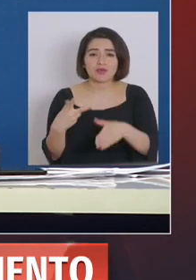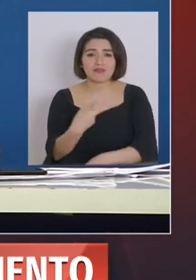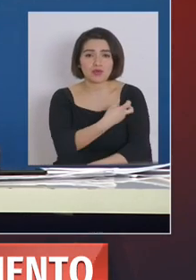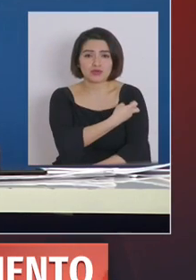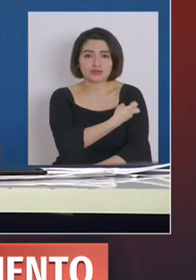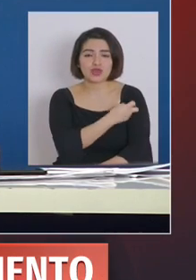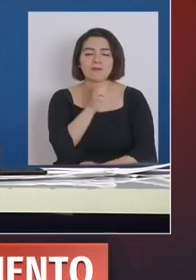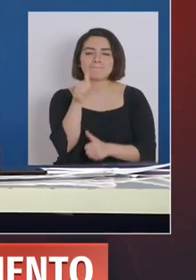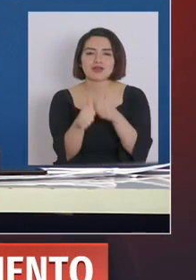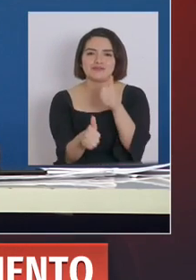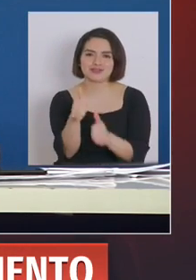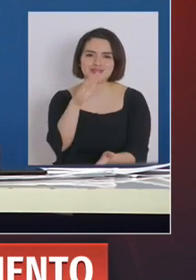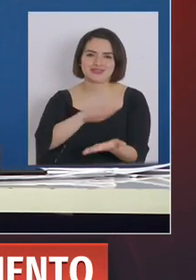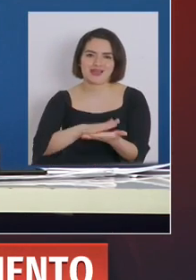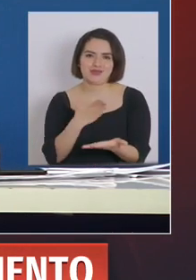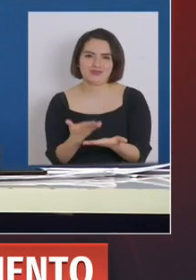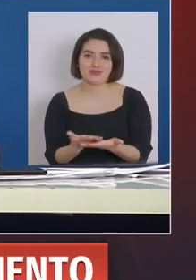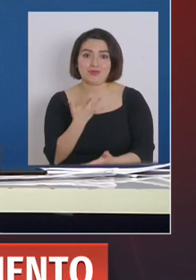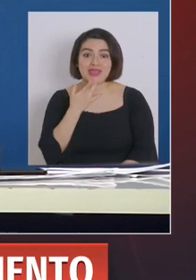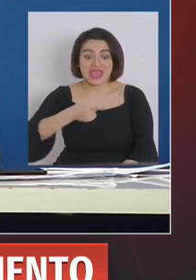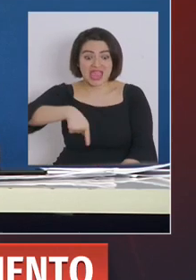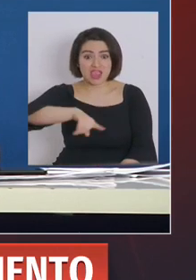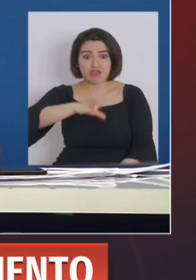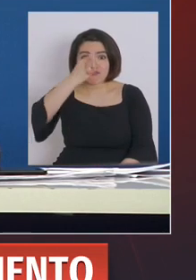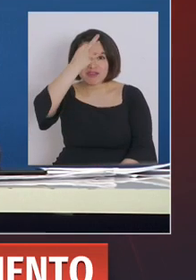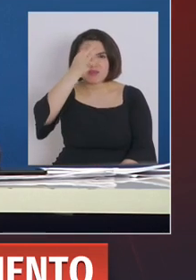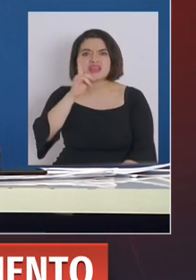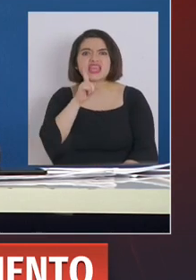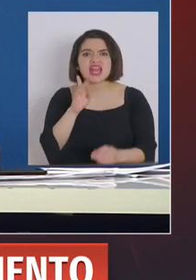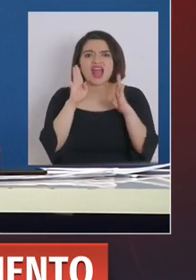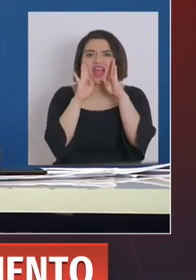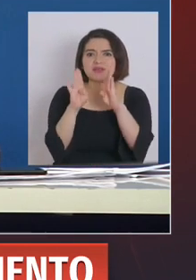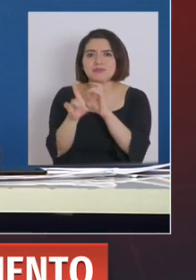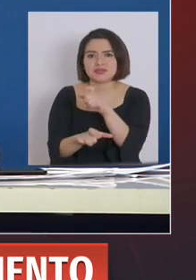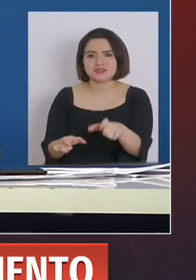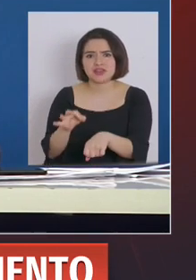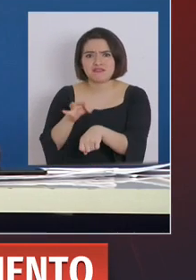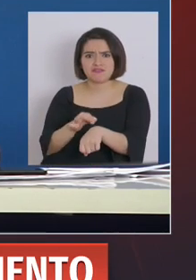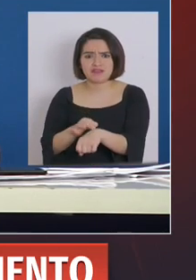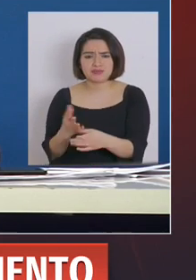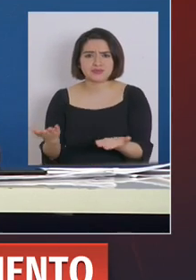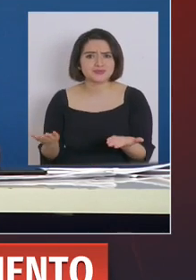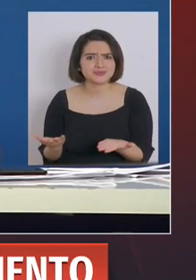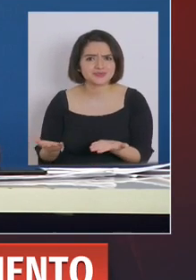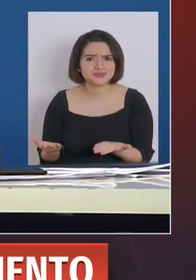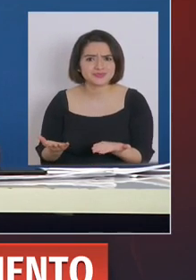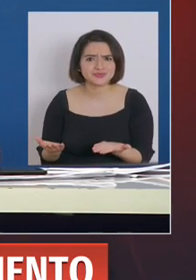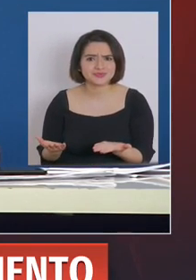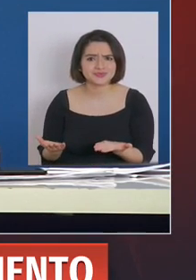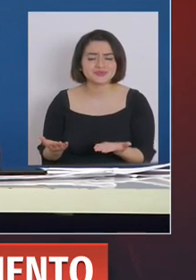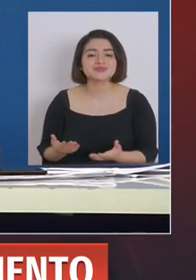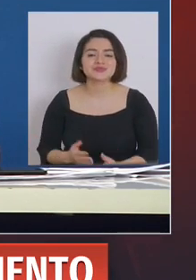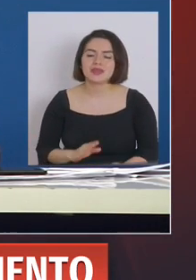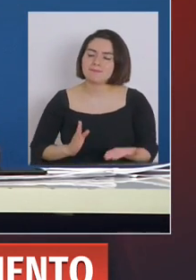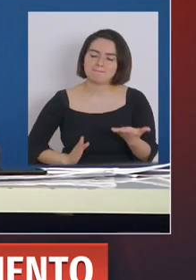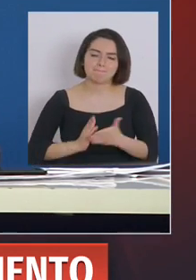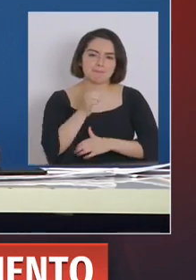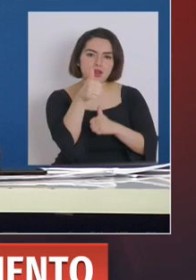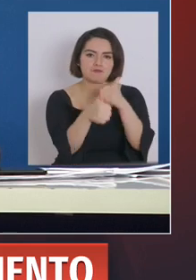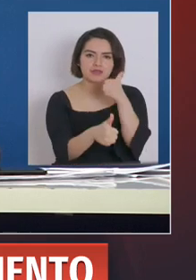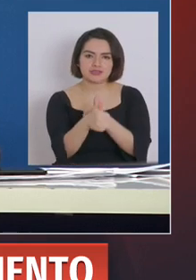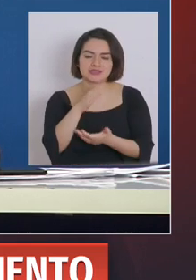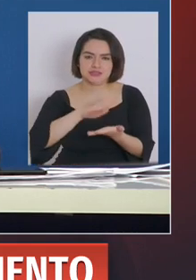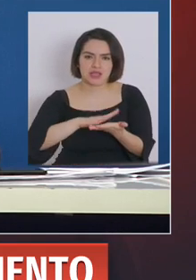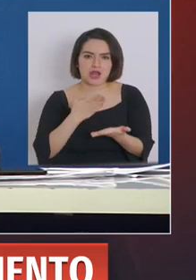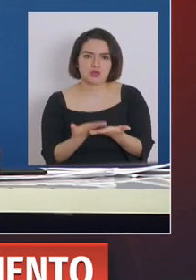son los profesionales de la salud porque si ellos se enferman, ¿quién va a atender a los enfermos? Por lo tanto, partimos con los profesionales de la